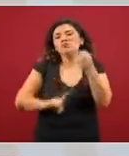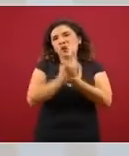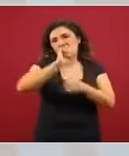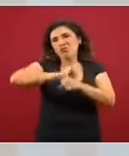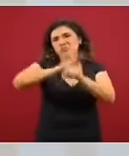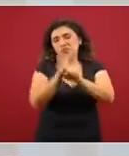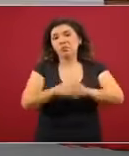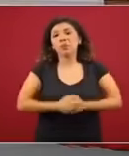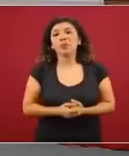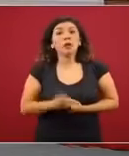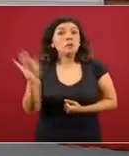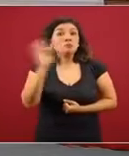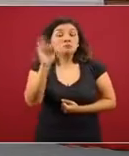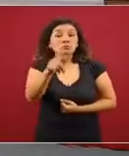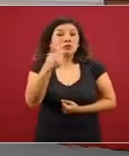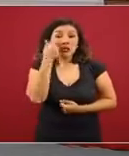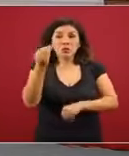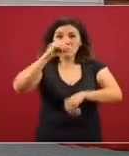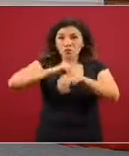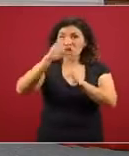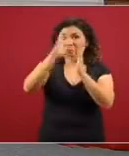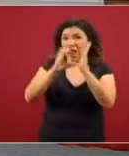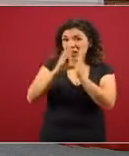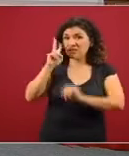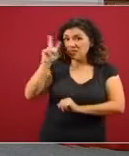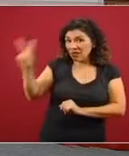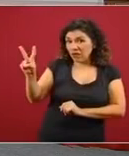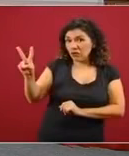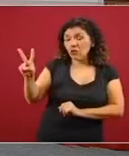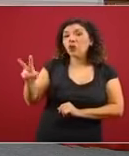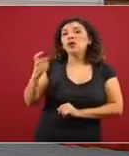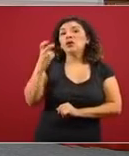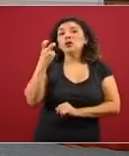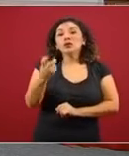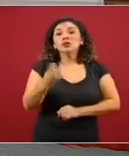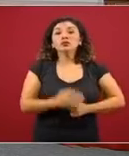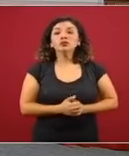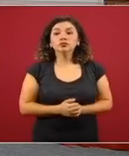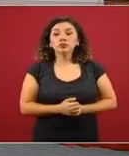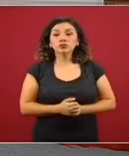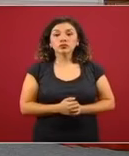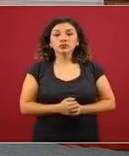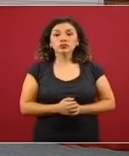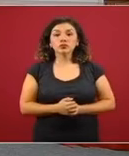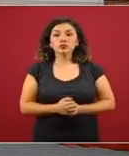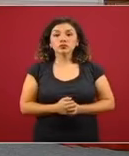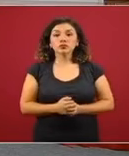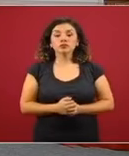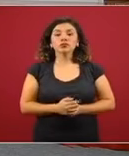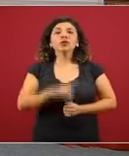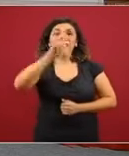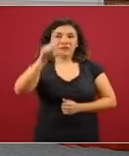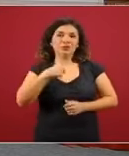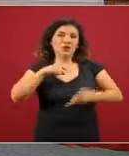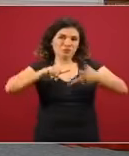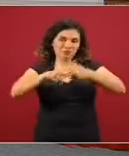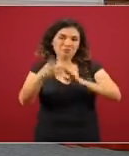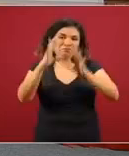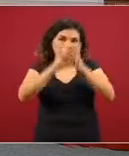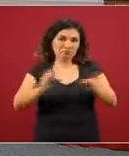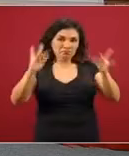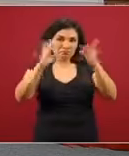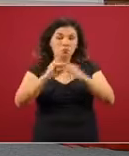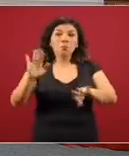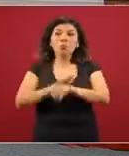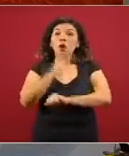Si quisieran poner el calendario, yo pasaría a explicarlo porque